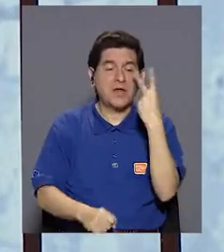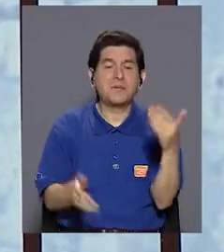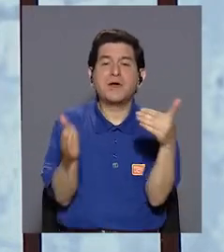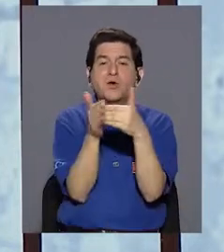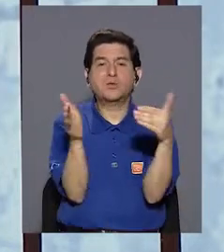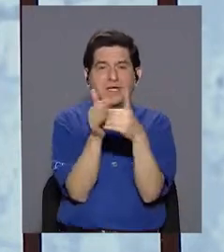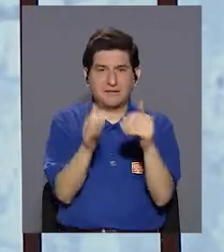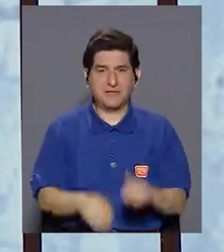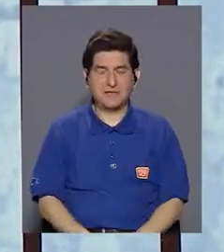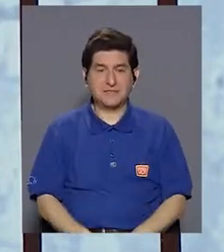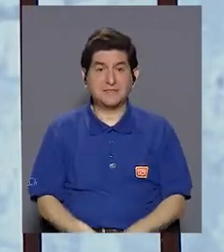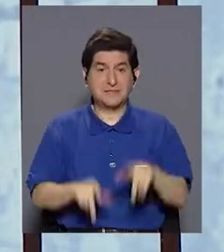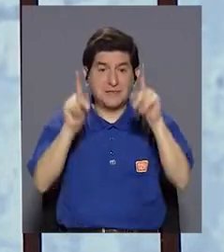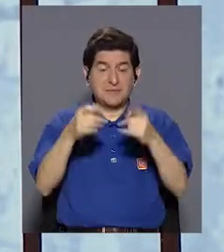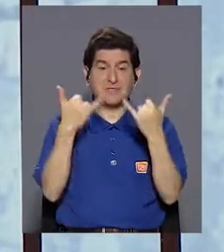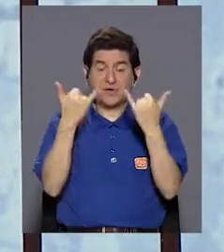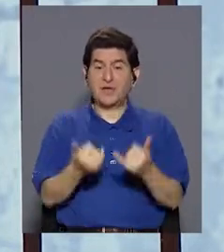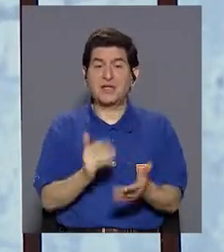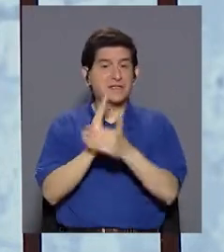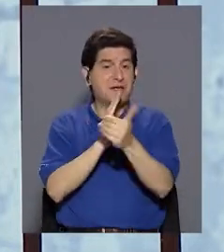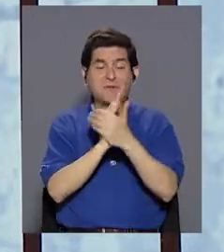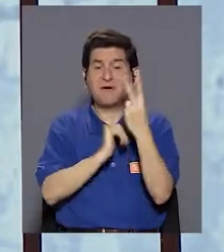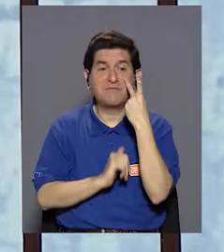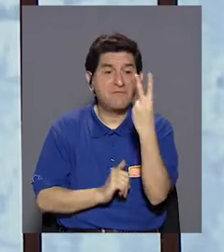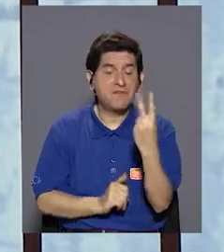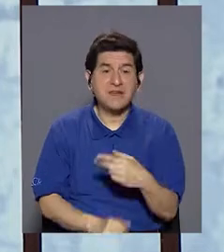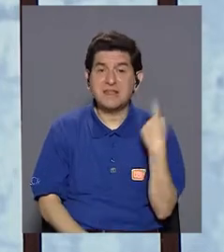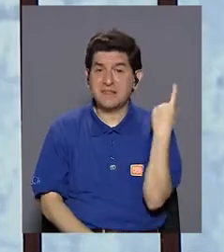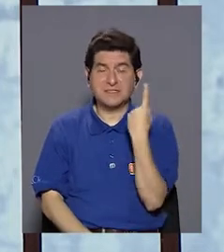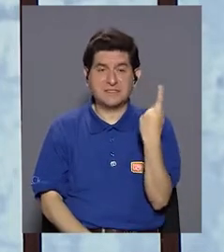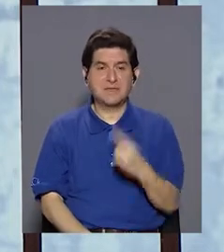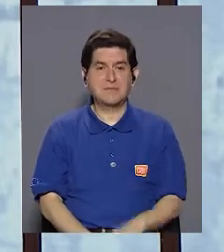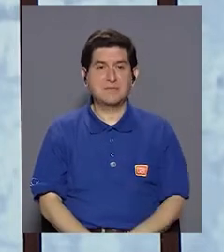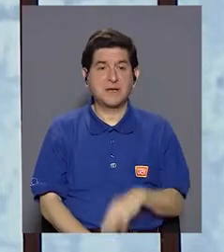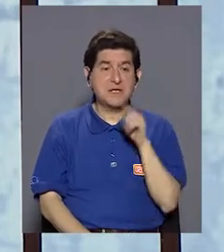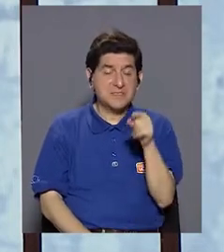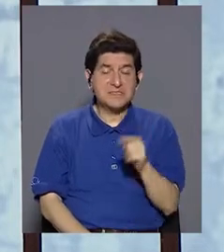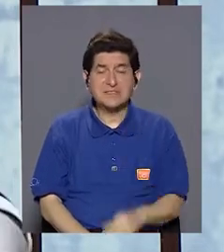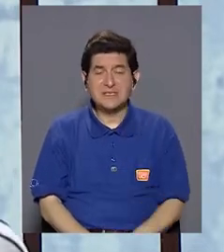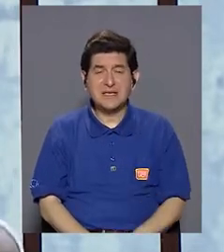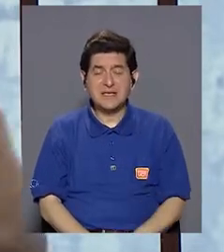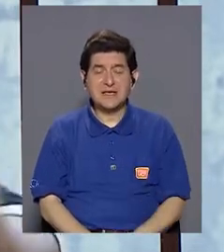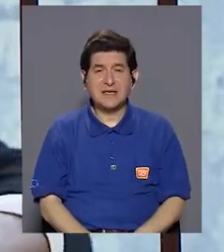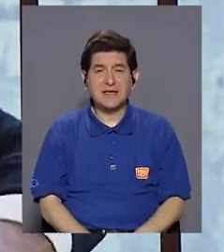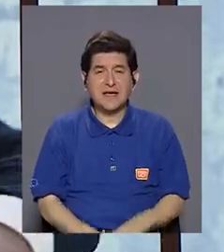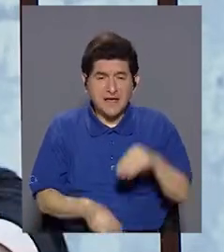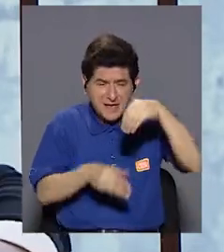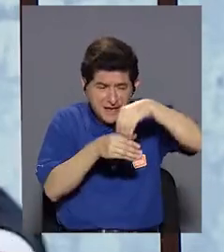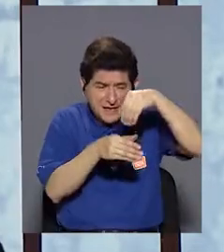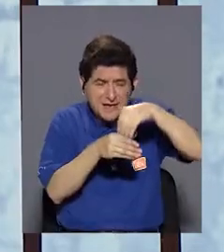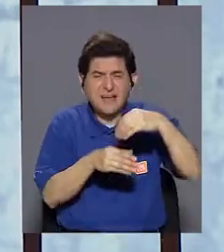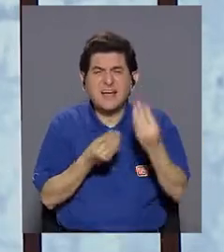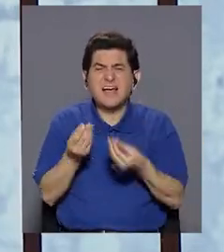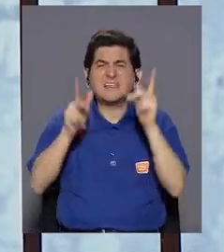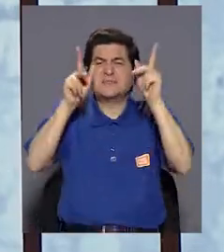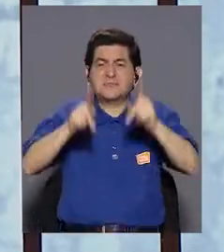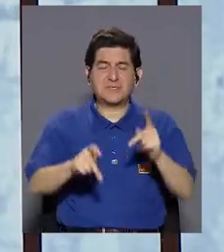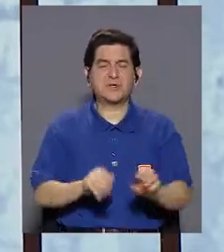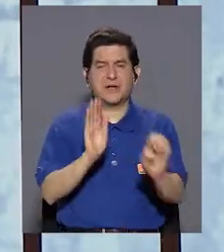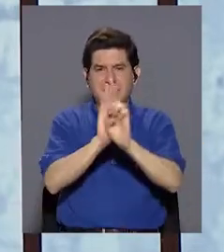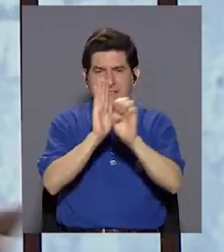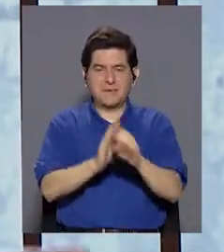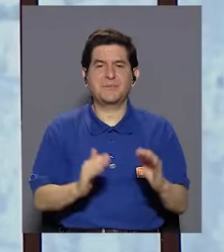persona volver a ver. O pierden su capacidad visual para siempre, si logran que la cantidad, digamos, ¿qué es lo que hace la gente?